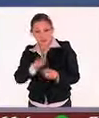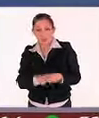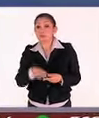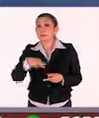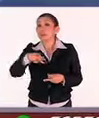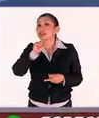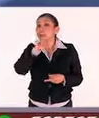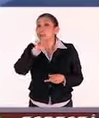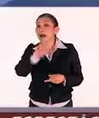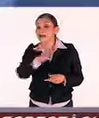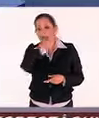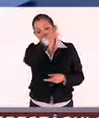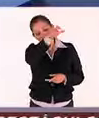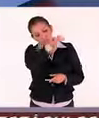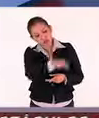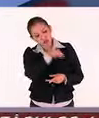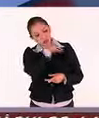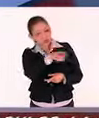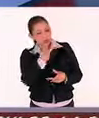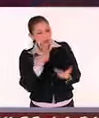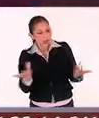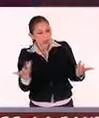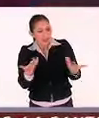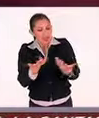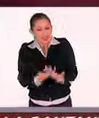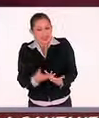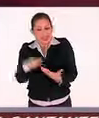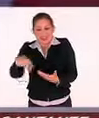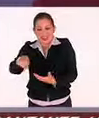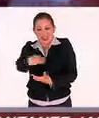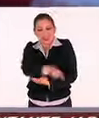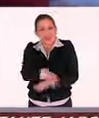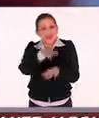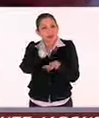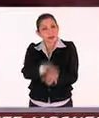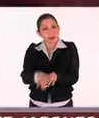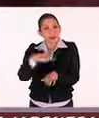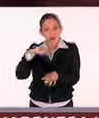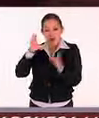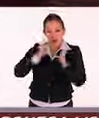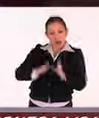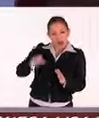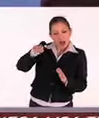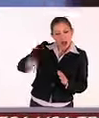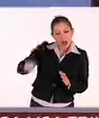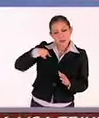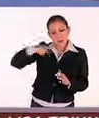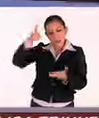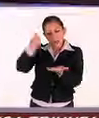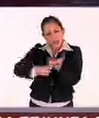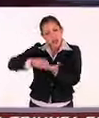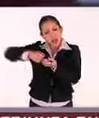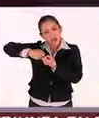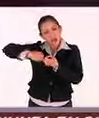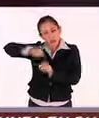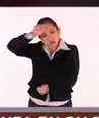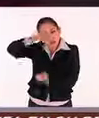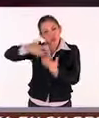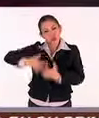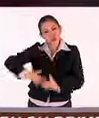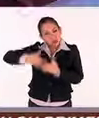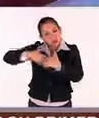además, el tener esa afinidad con las cuestiones relacionadas con la anatomía, la fisiología, es decir,